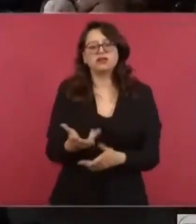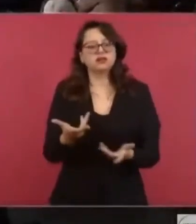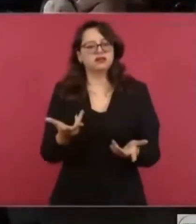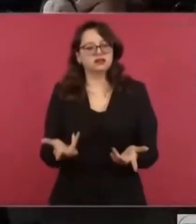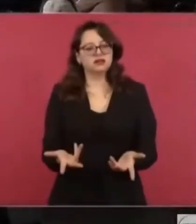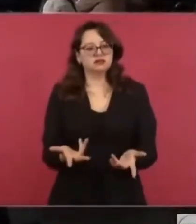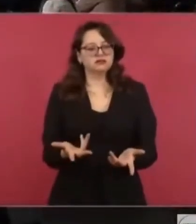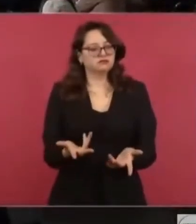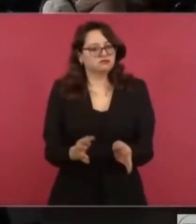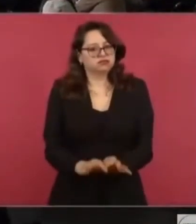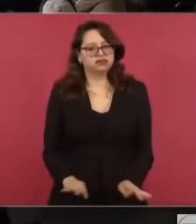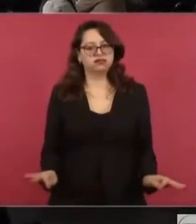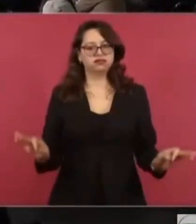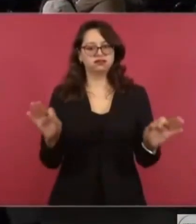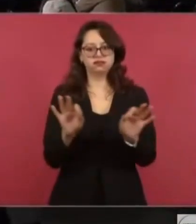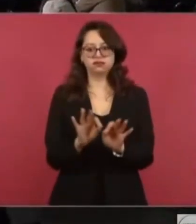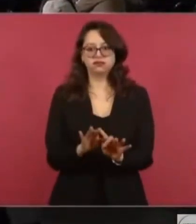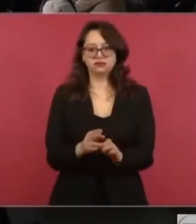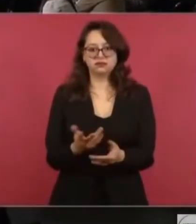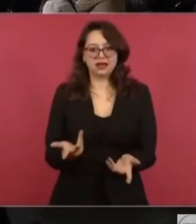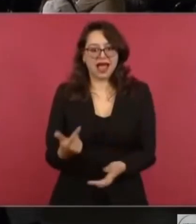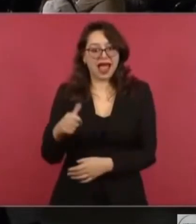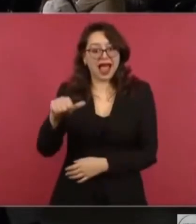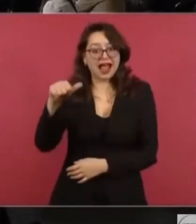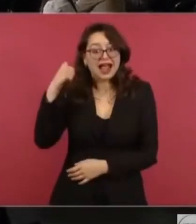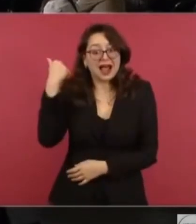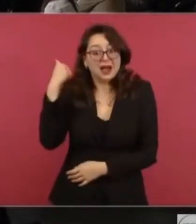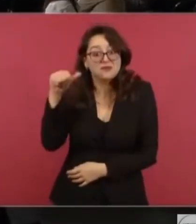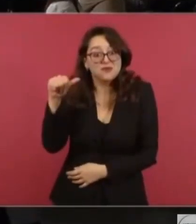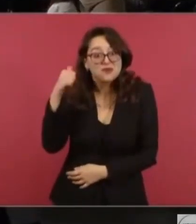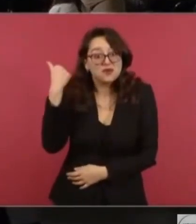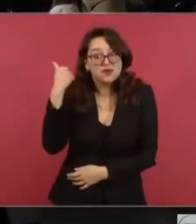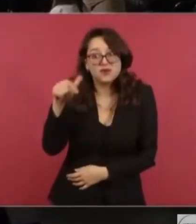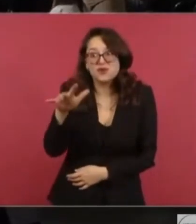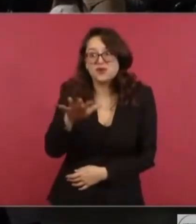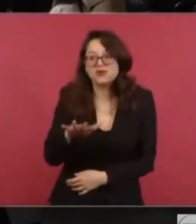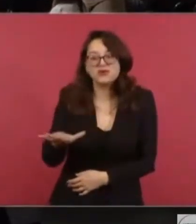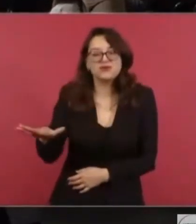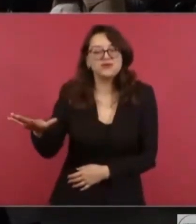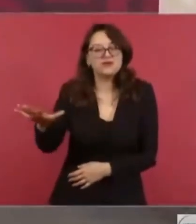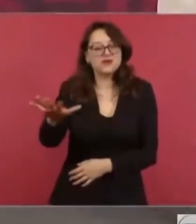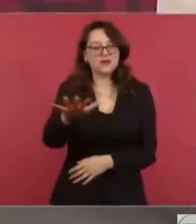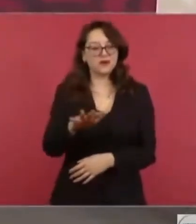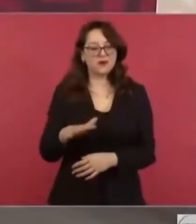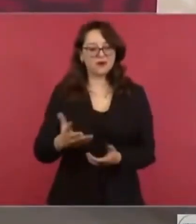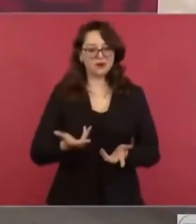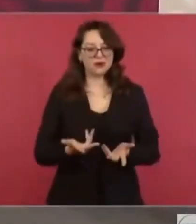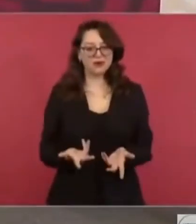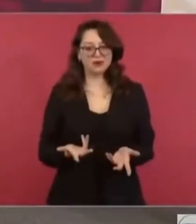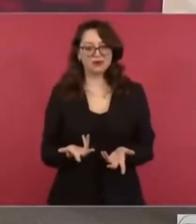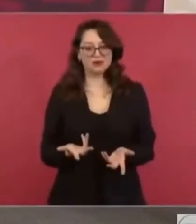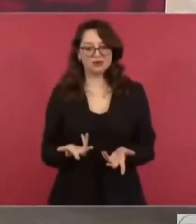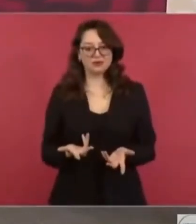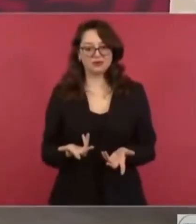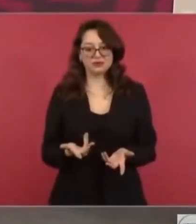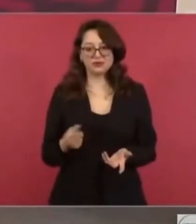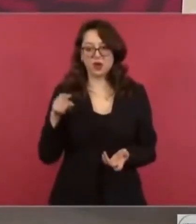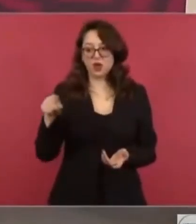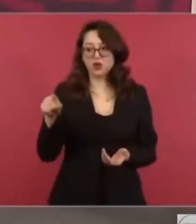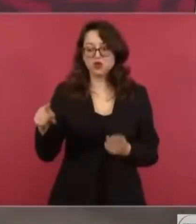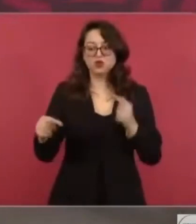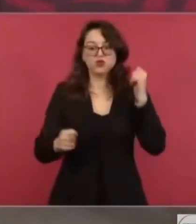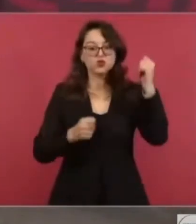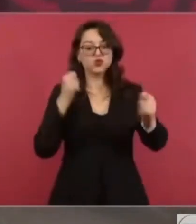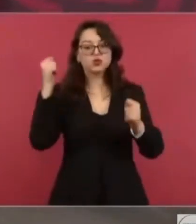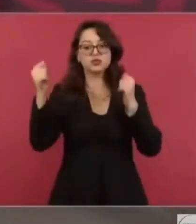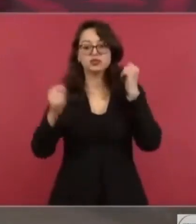¿Ves? Es Acapulco, que es un centro turístico